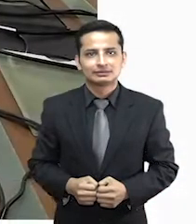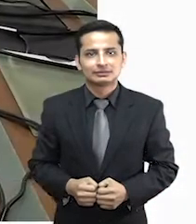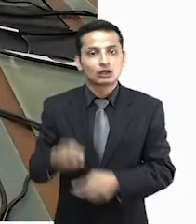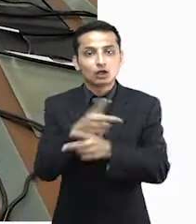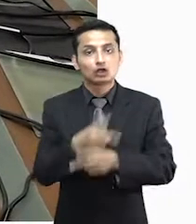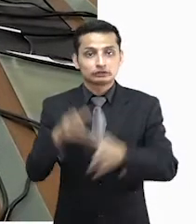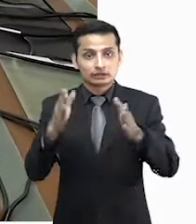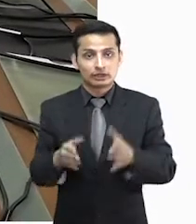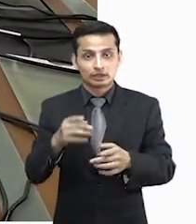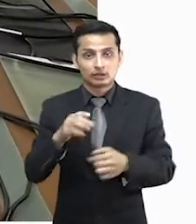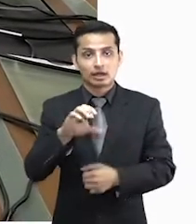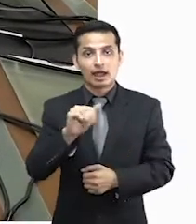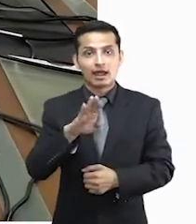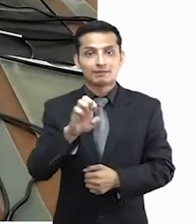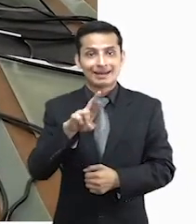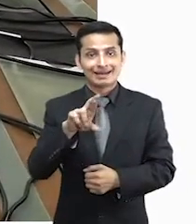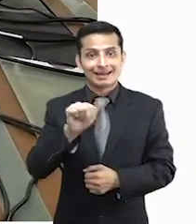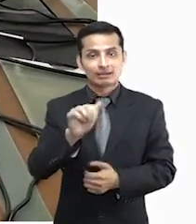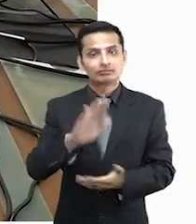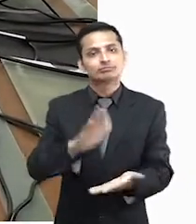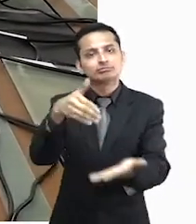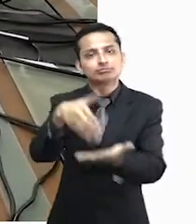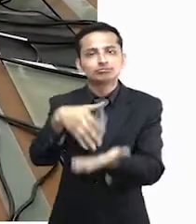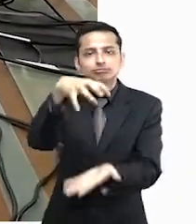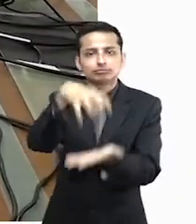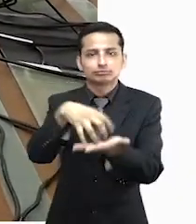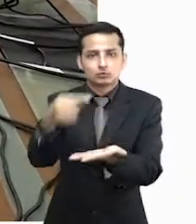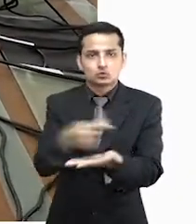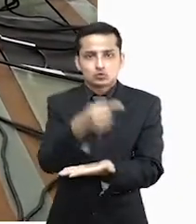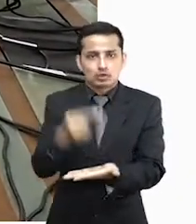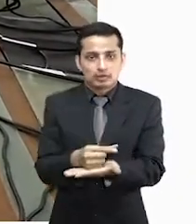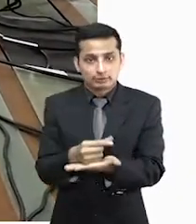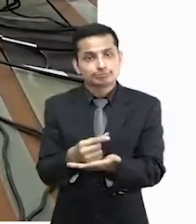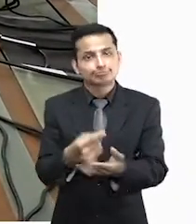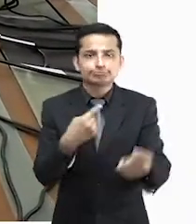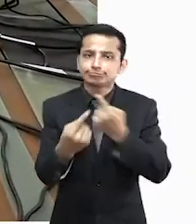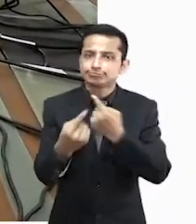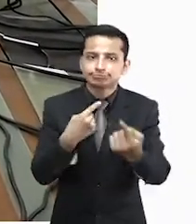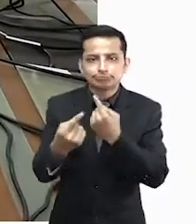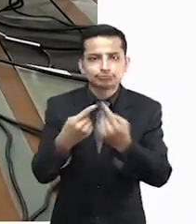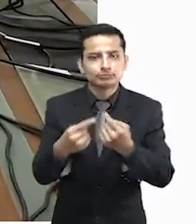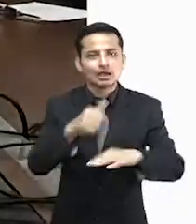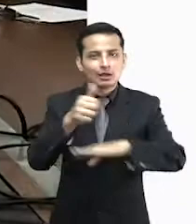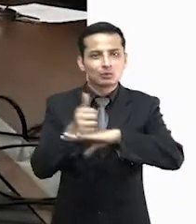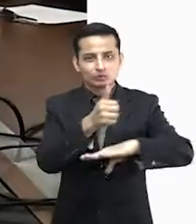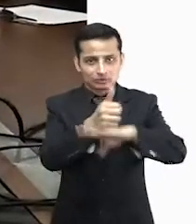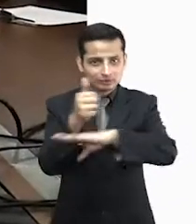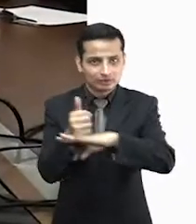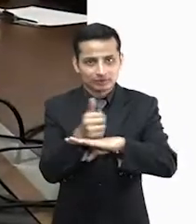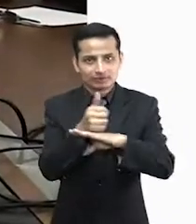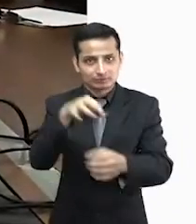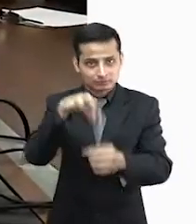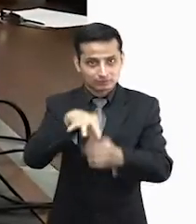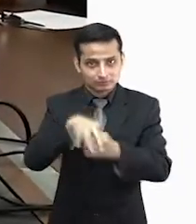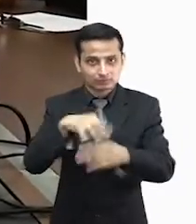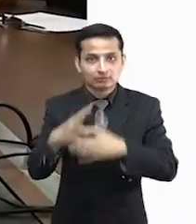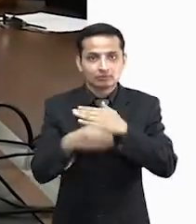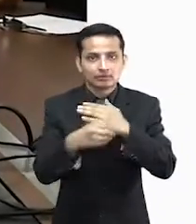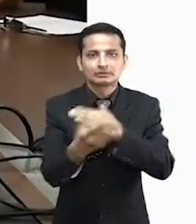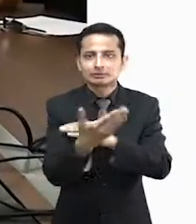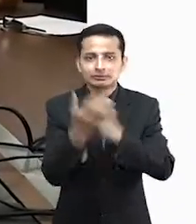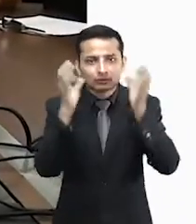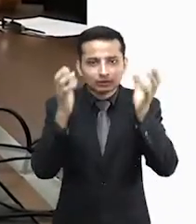El consejero José Cabrera visitó la provincia de Guayas para dialogar con los funcionarios electorales y medios de comunicación